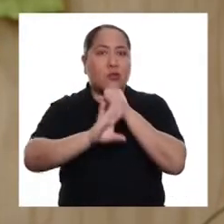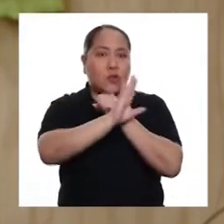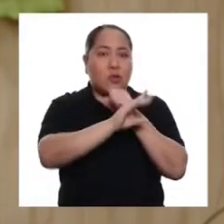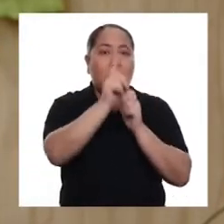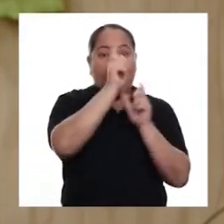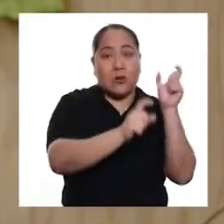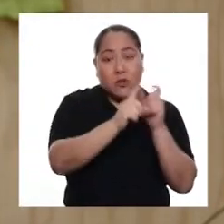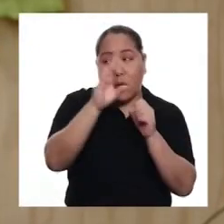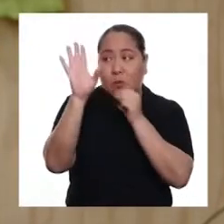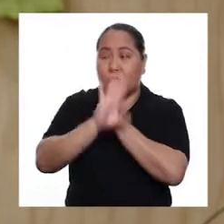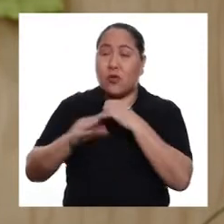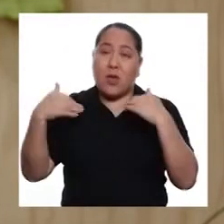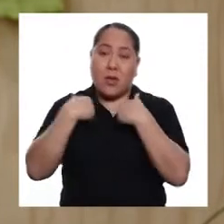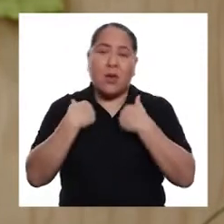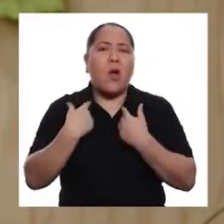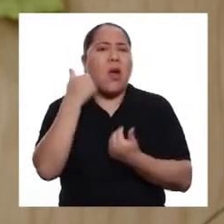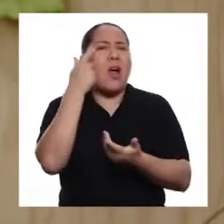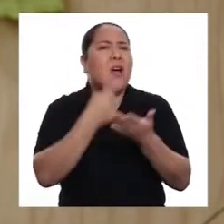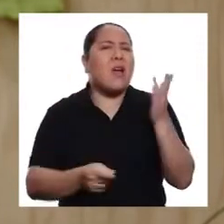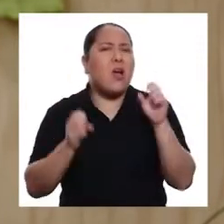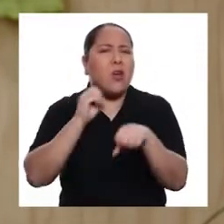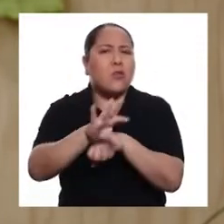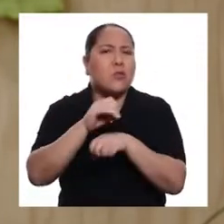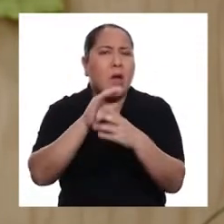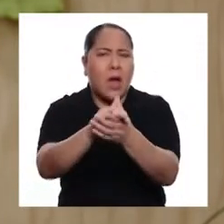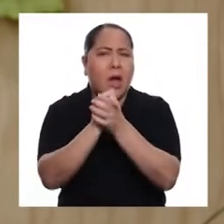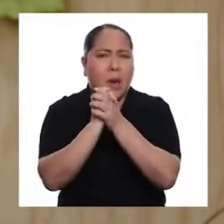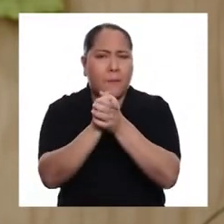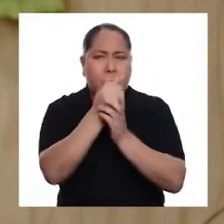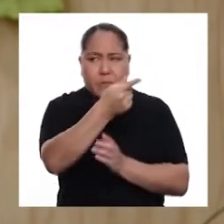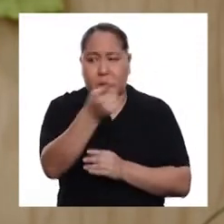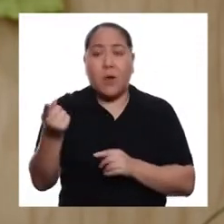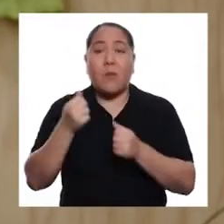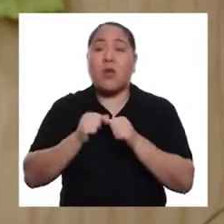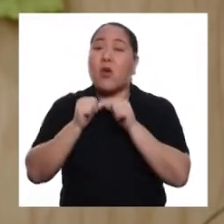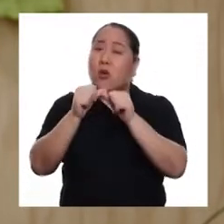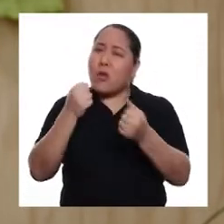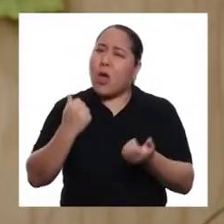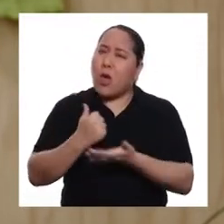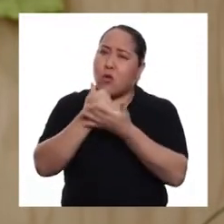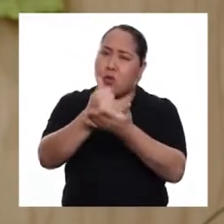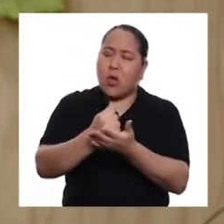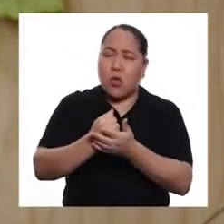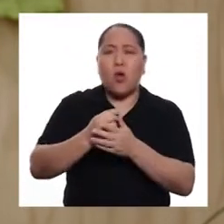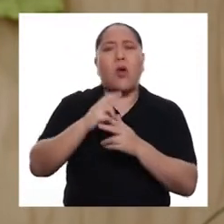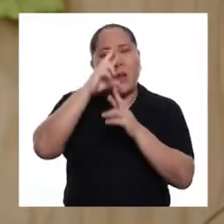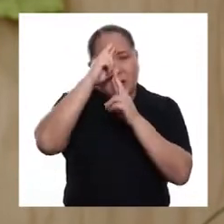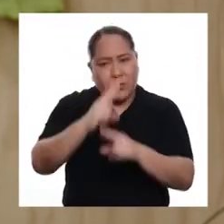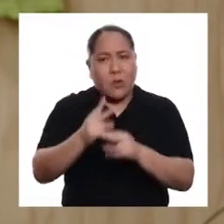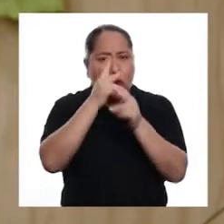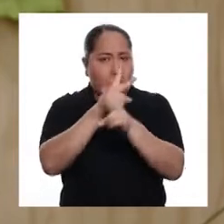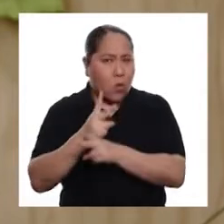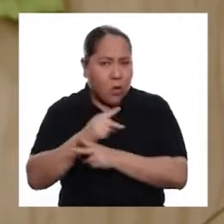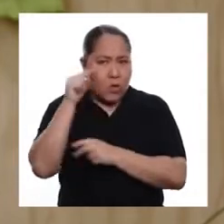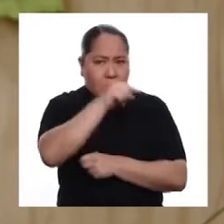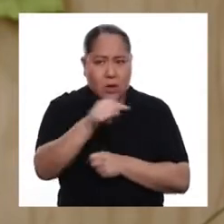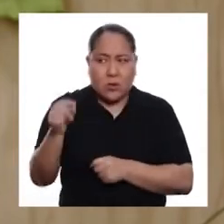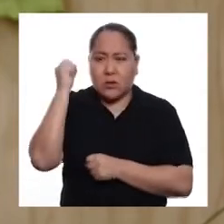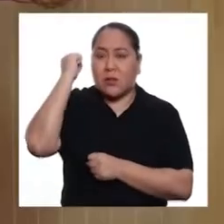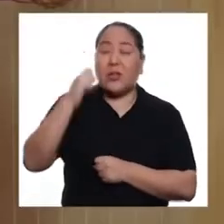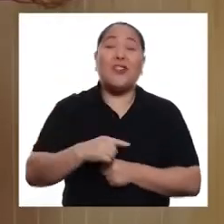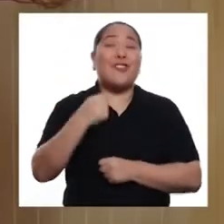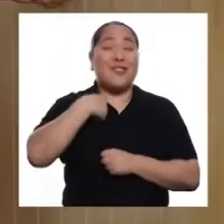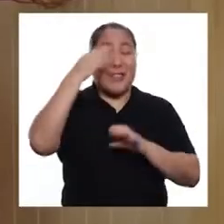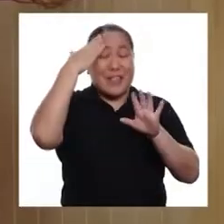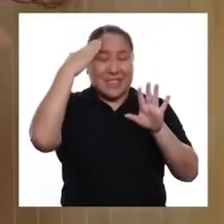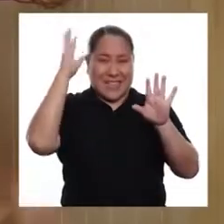personas y animales. ¿Qué podemos recomendar a nuestros amigos para que contribuyan con el respeto y cuidado de estos derechos?